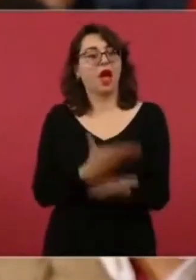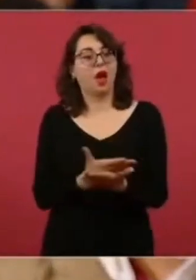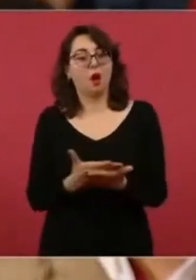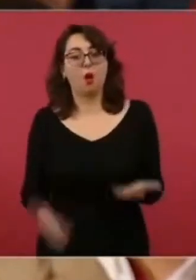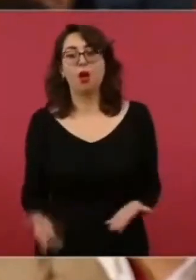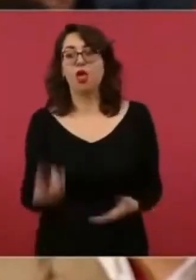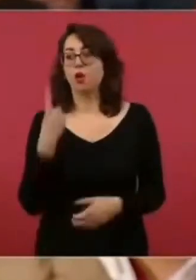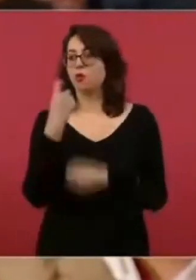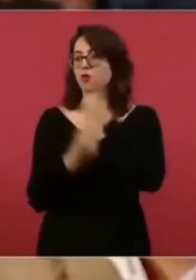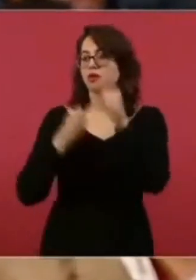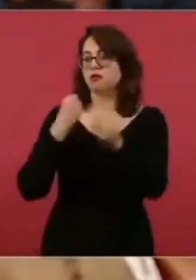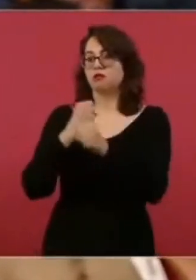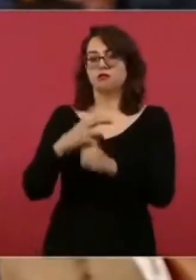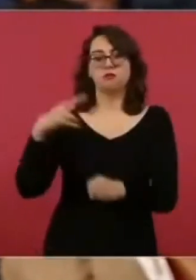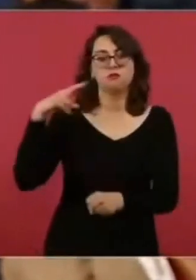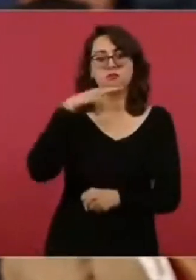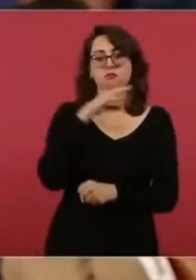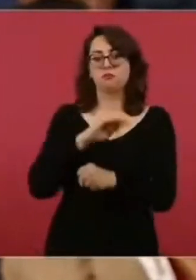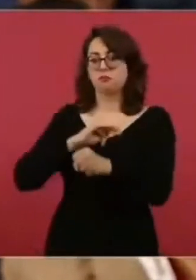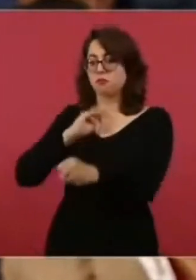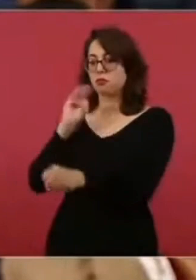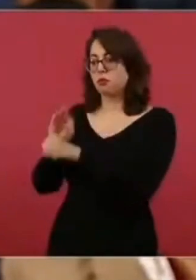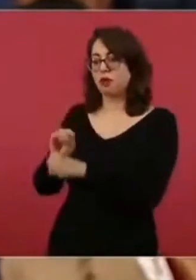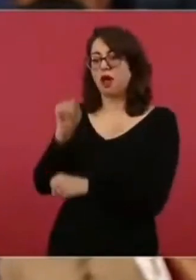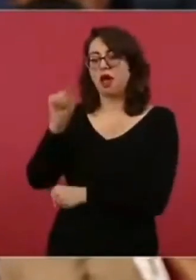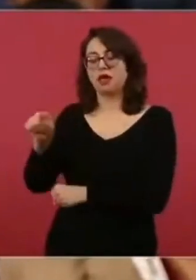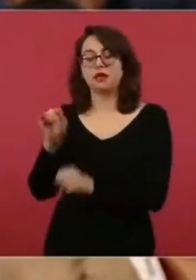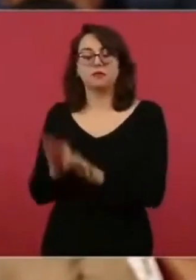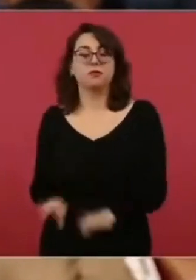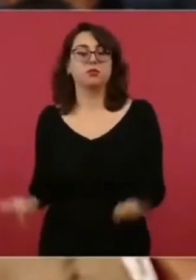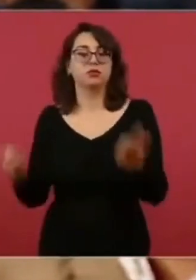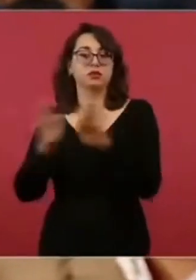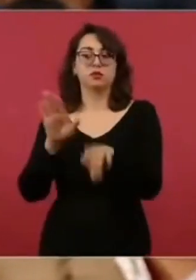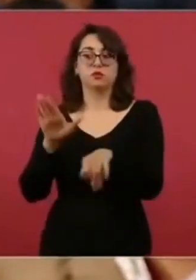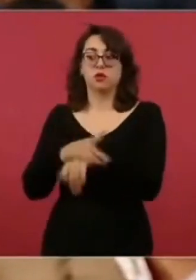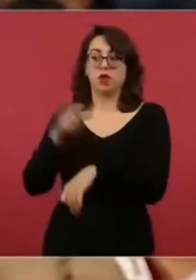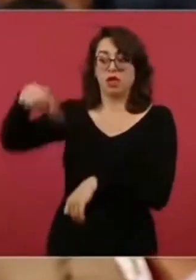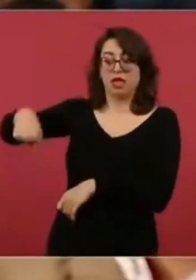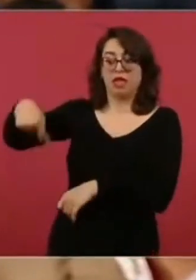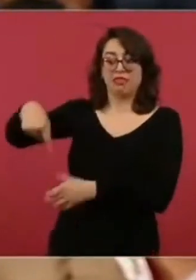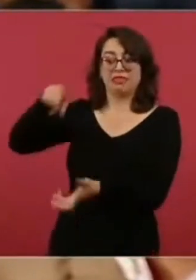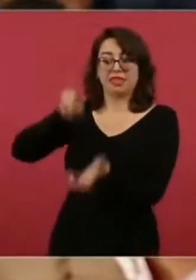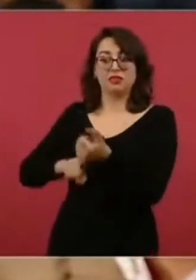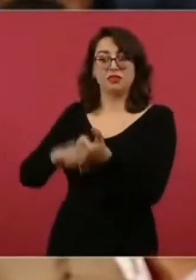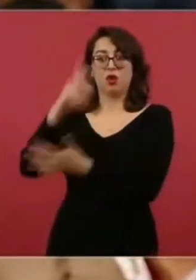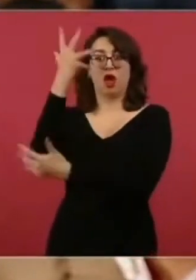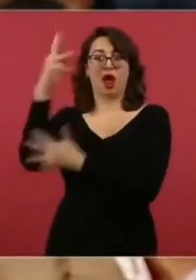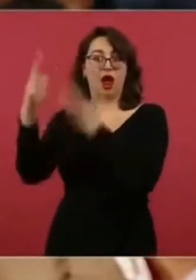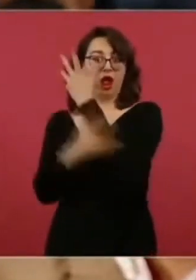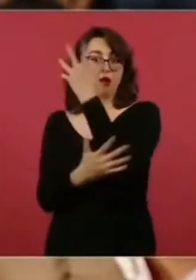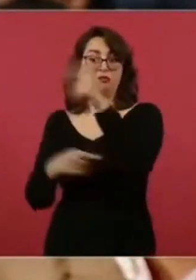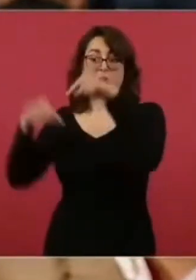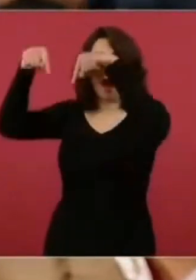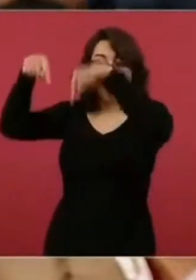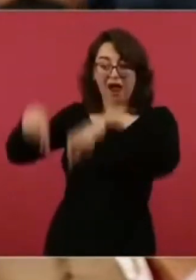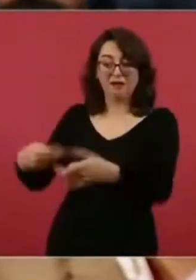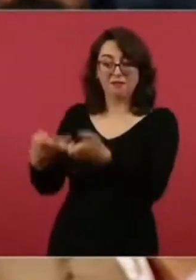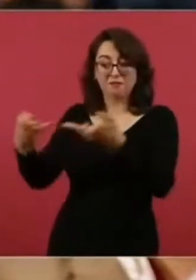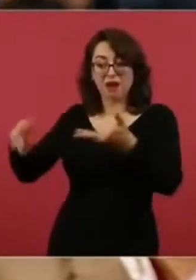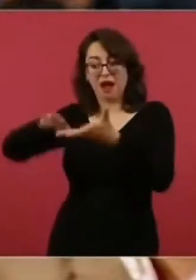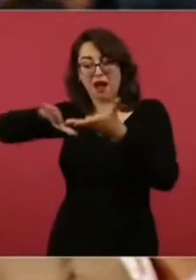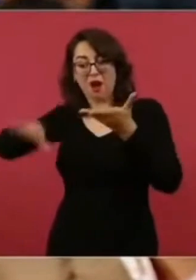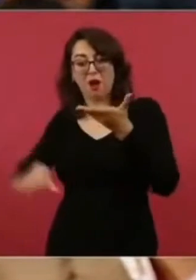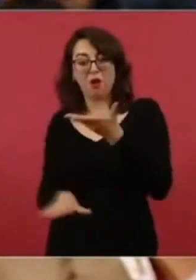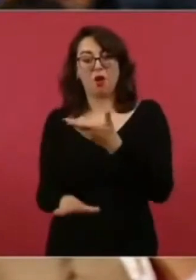para más de un millón de habitantes de la capital queretana. Y para consolidar la garantía de contar con agua para los queretanos,